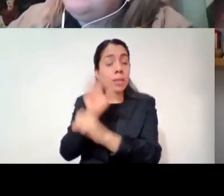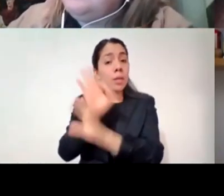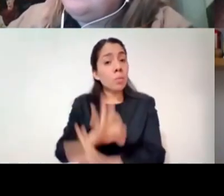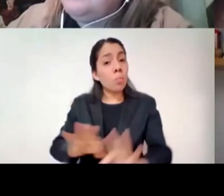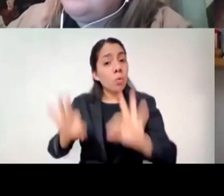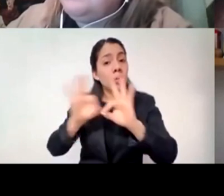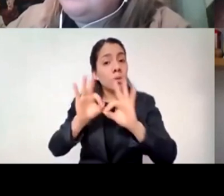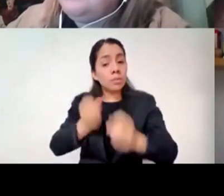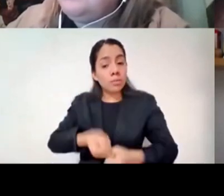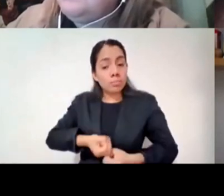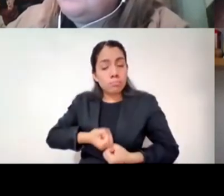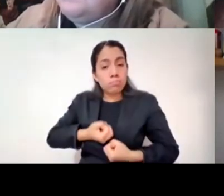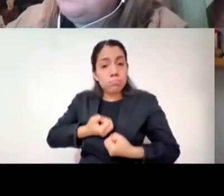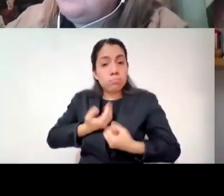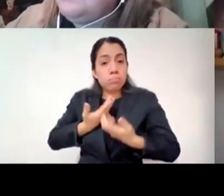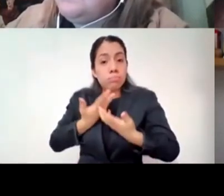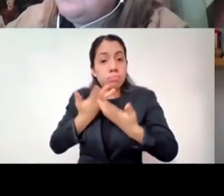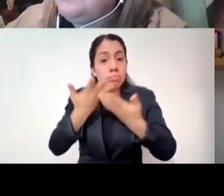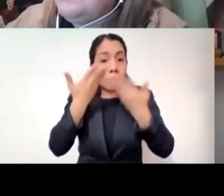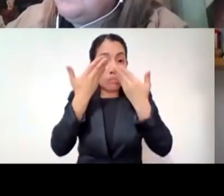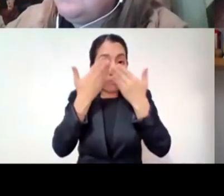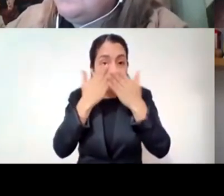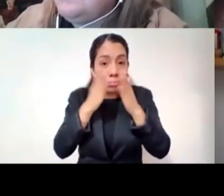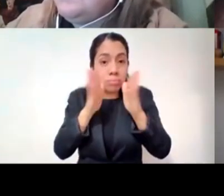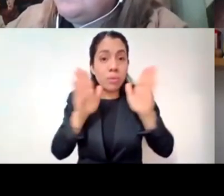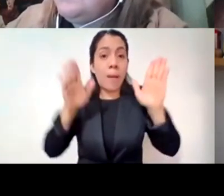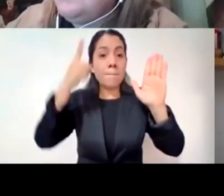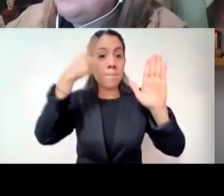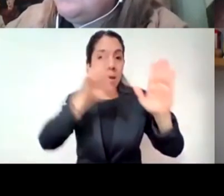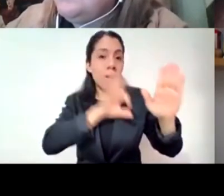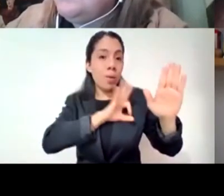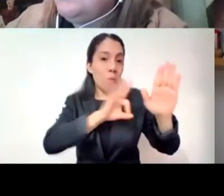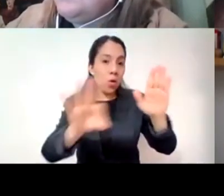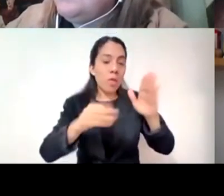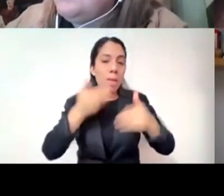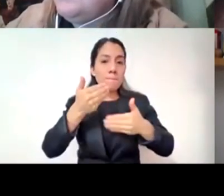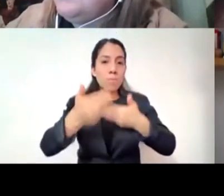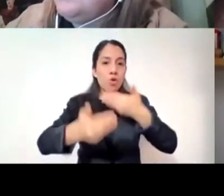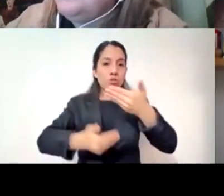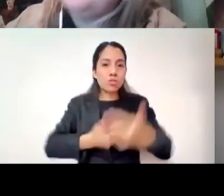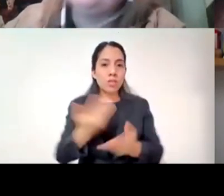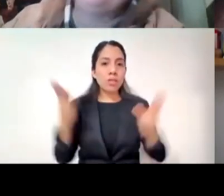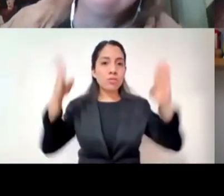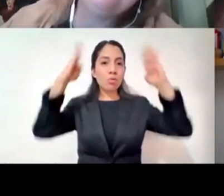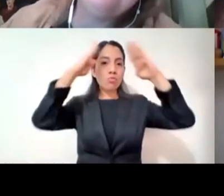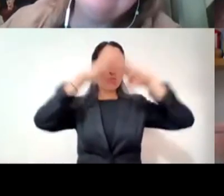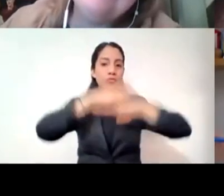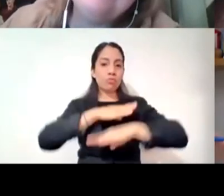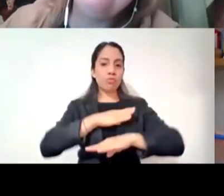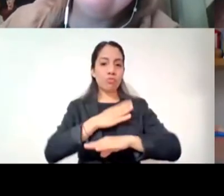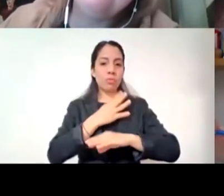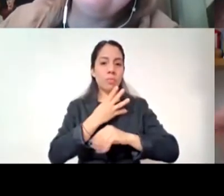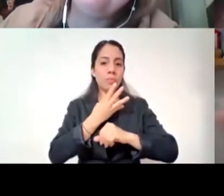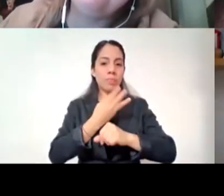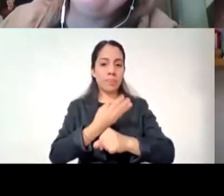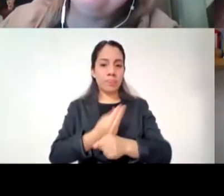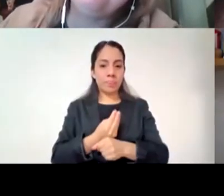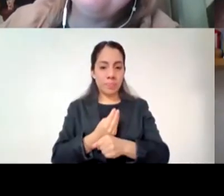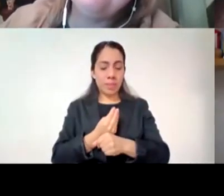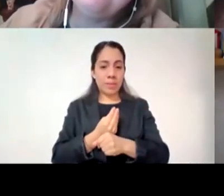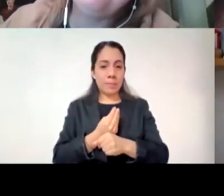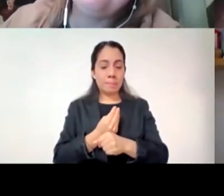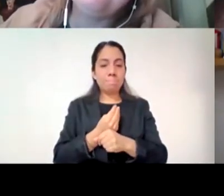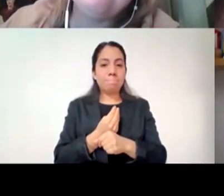problema o en un duelo complicado me encanta la sensibilidad que nos regala Reina a esta diversidad que no